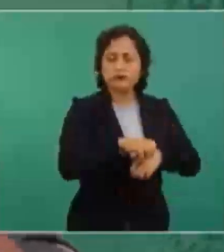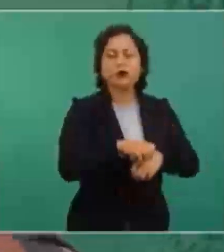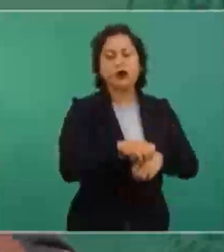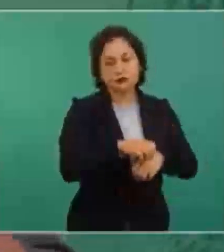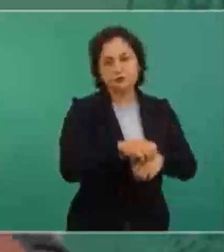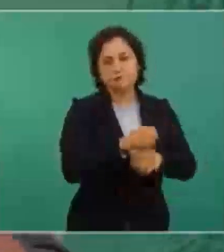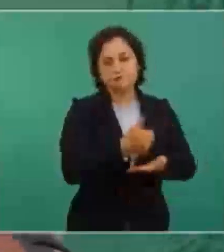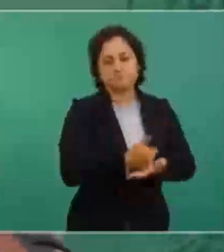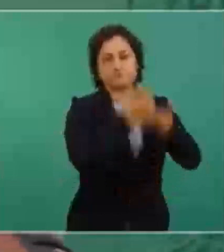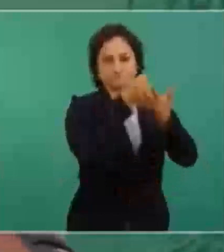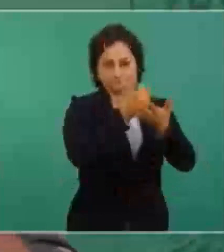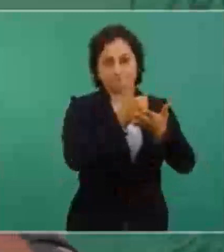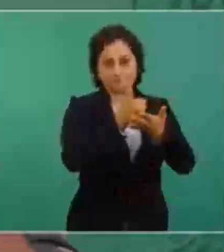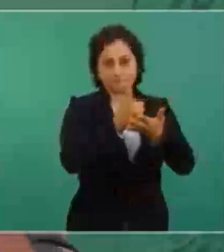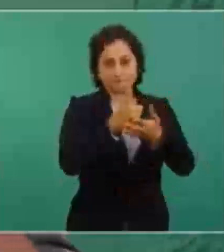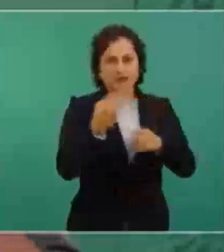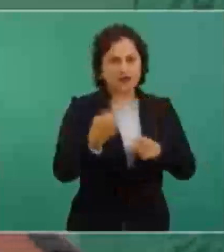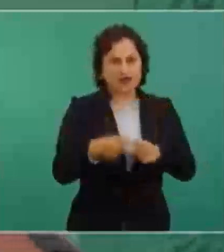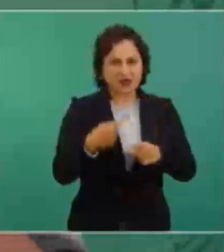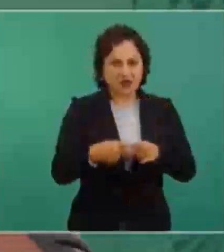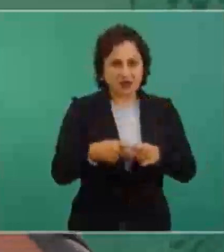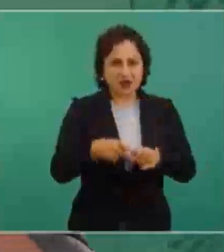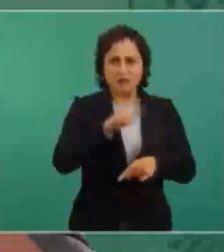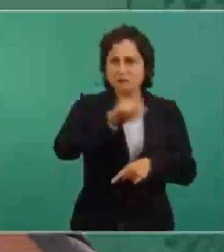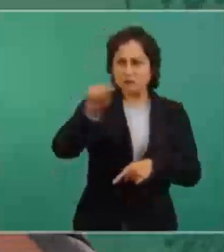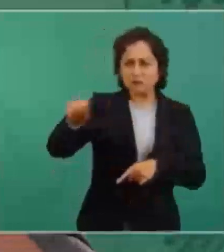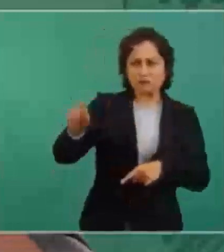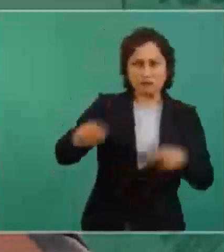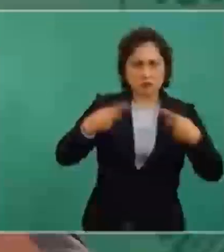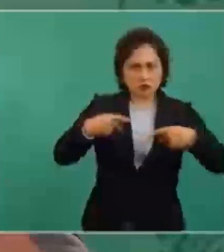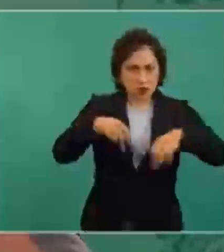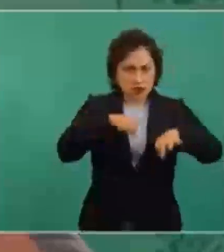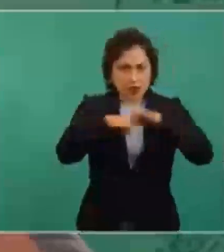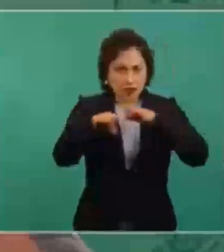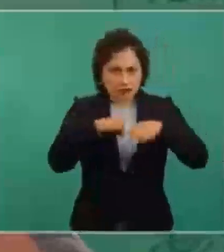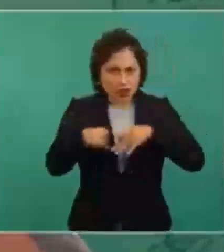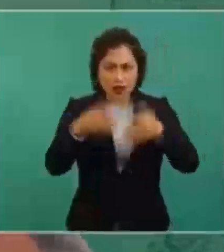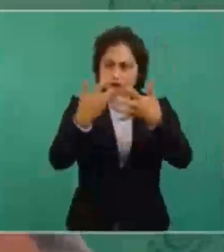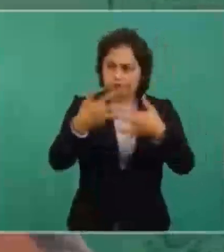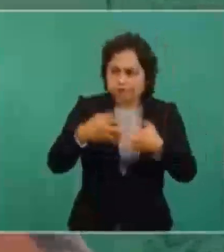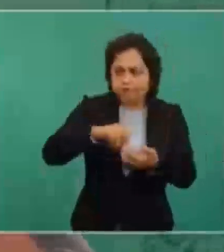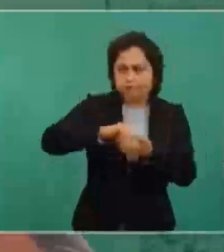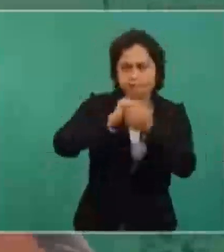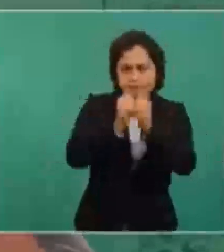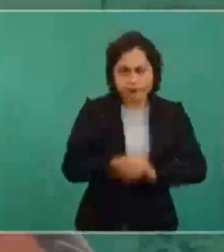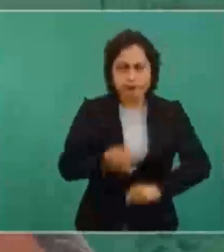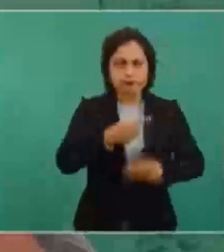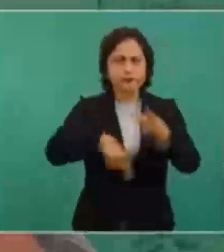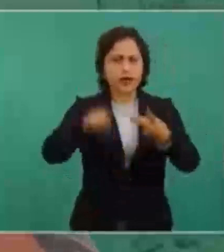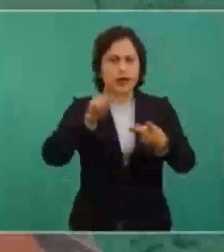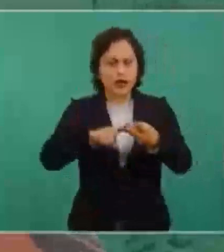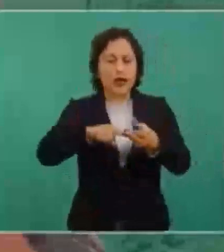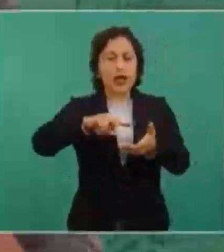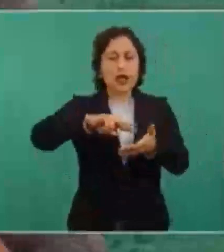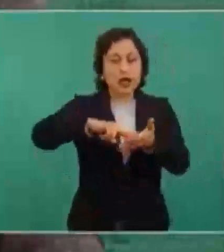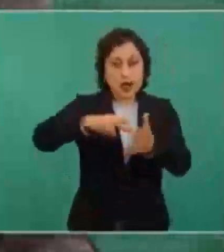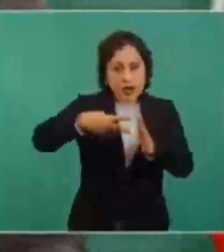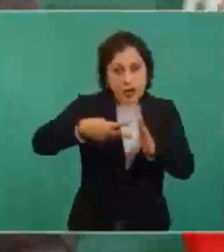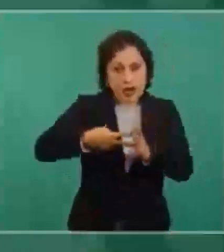los que están ahí en plataforma, los que están en las refinerías, obreros y técnicos,